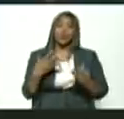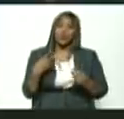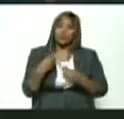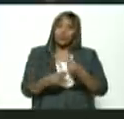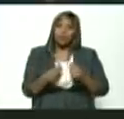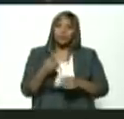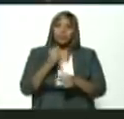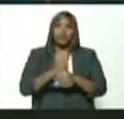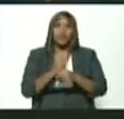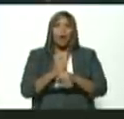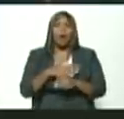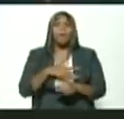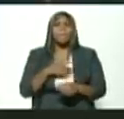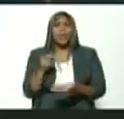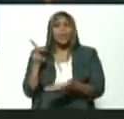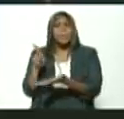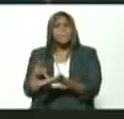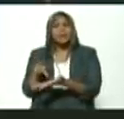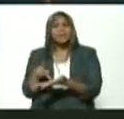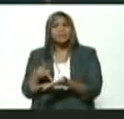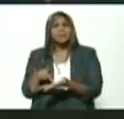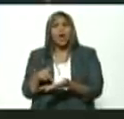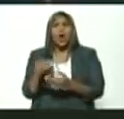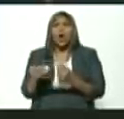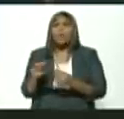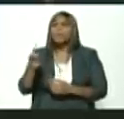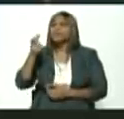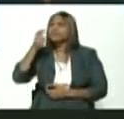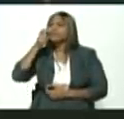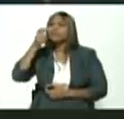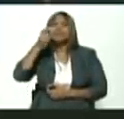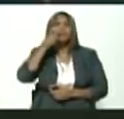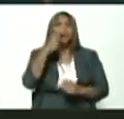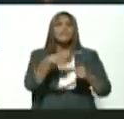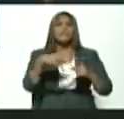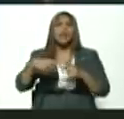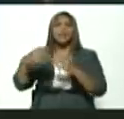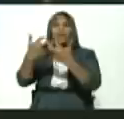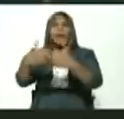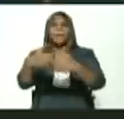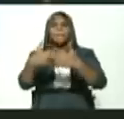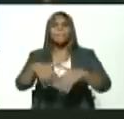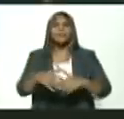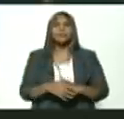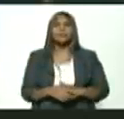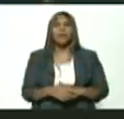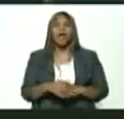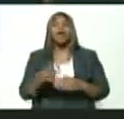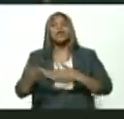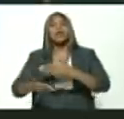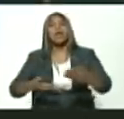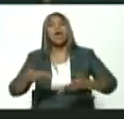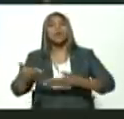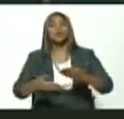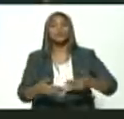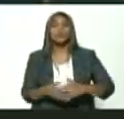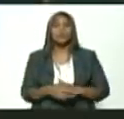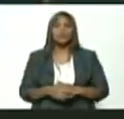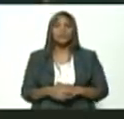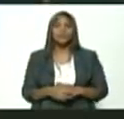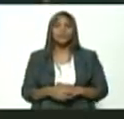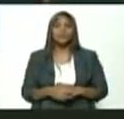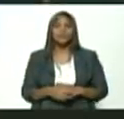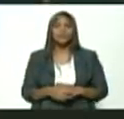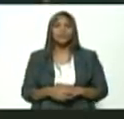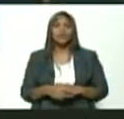que permita participar en las inspecciones de las distintas empresas y comercio y las